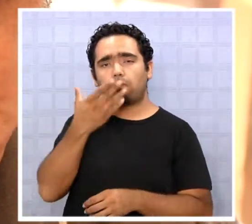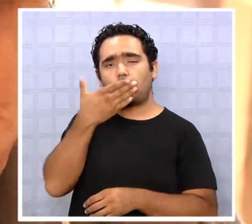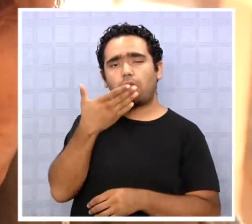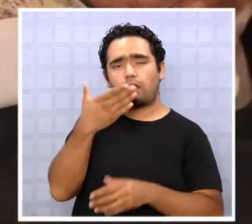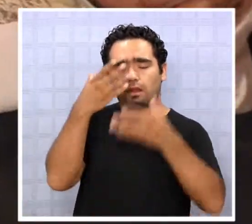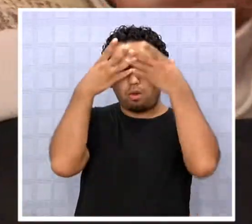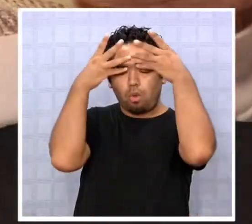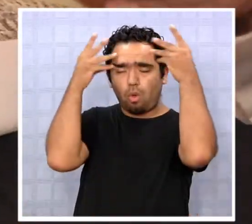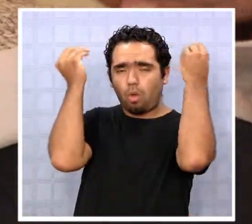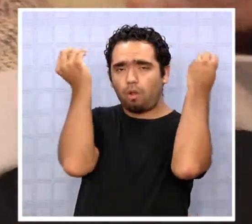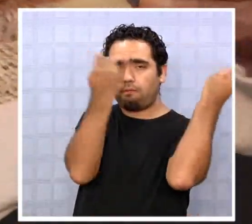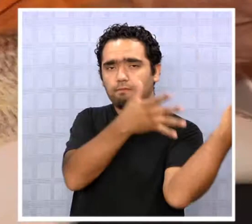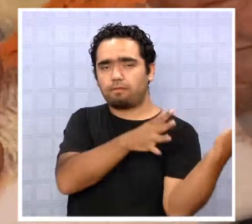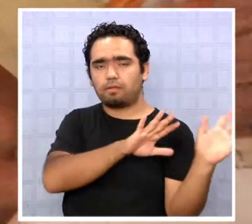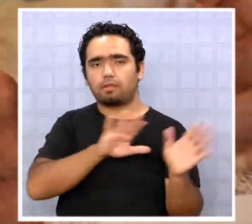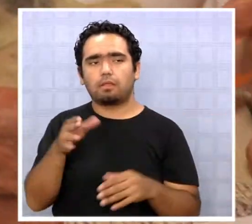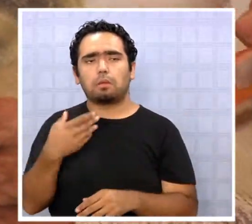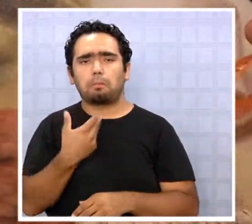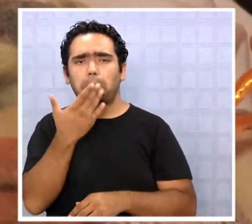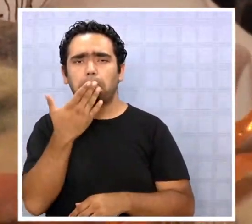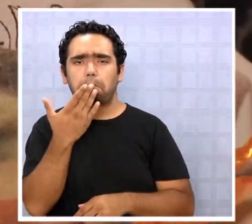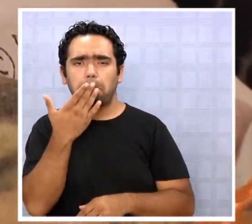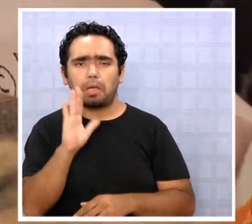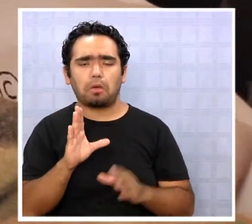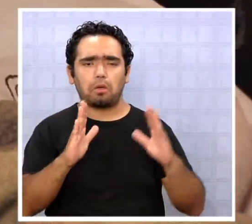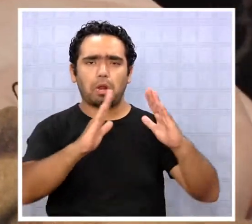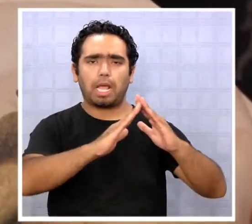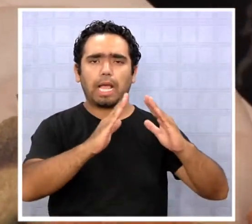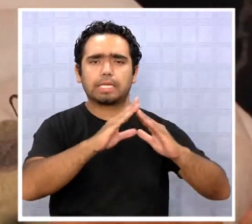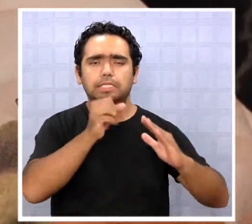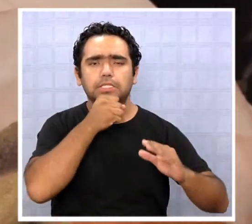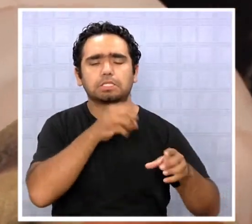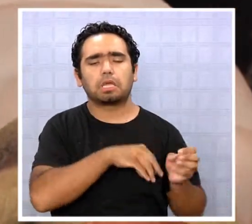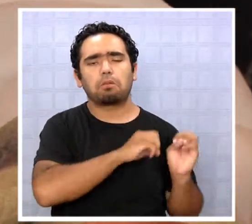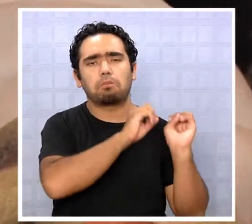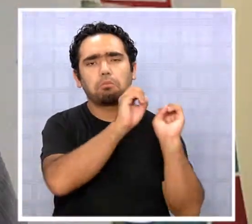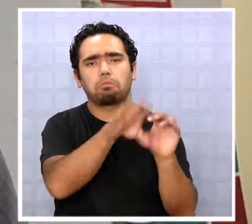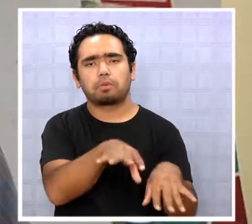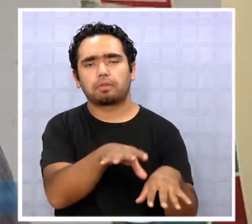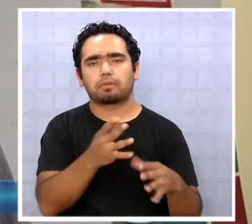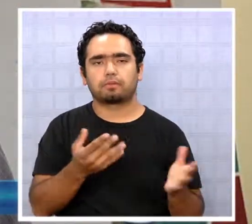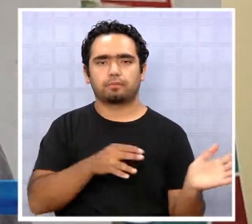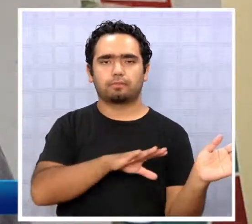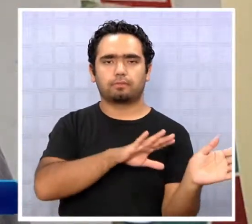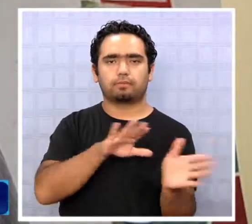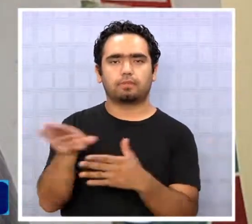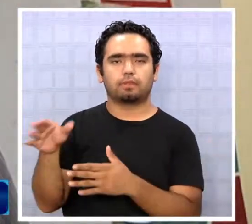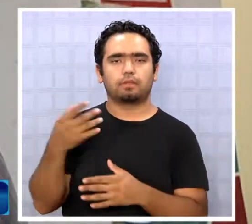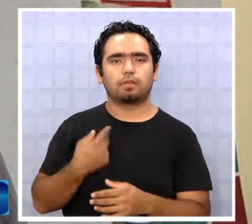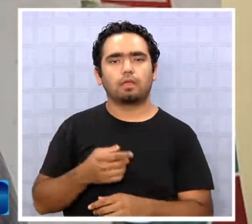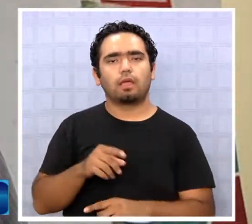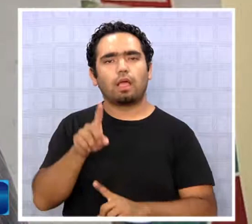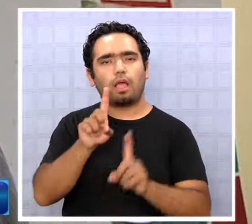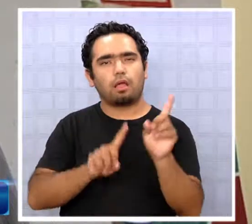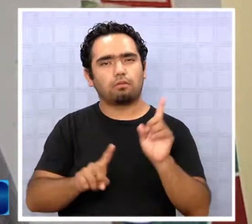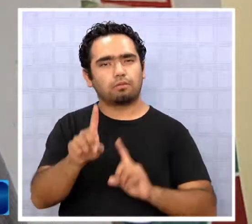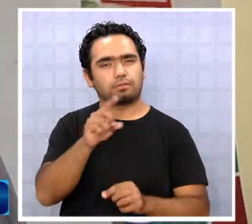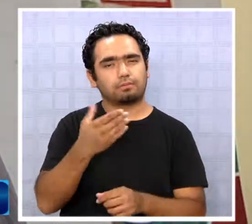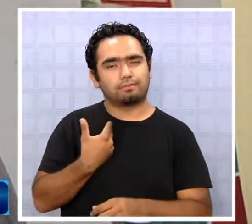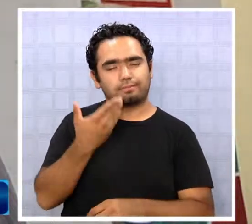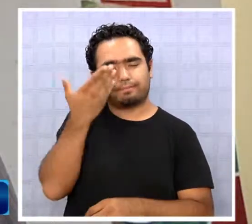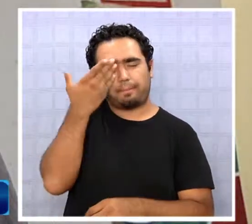ancianos o los que tienen peor suerte son simplemente abandonados. Yo creo que una de las violencias más complejas, más dolorosas,